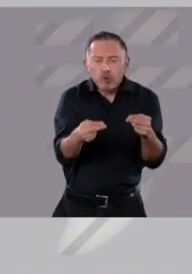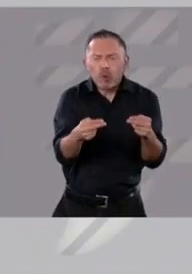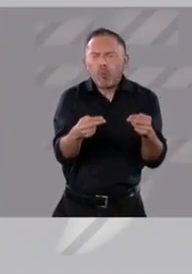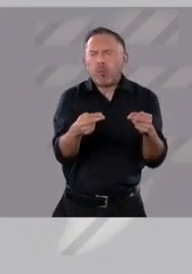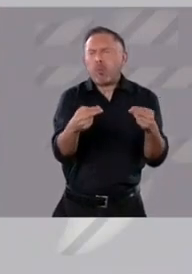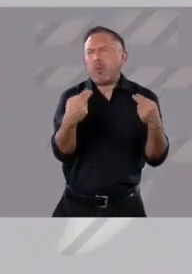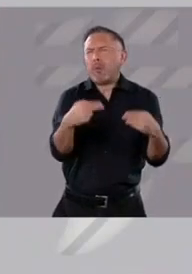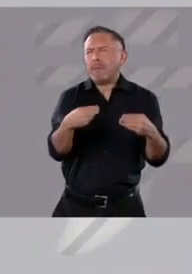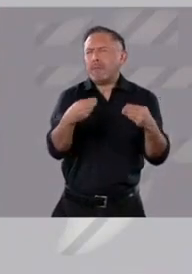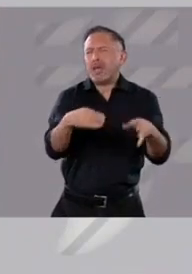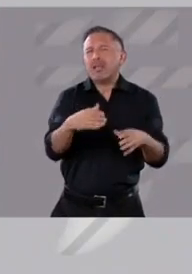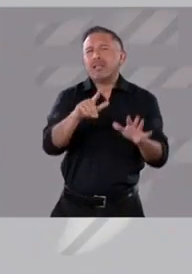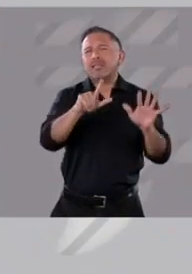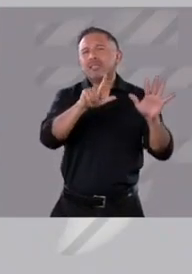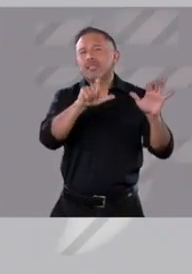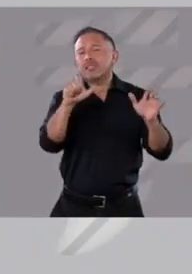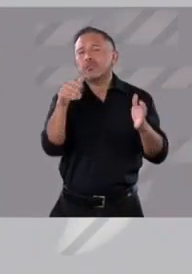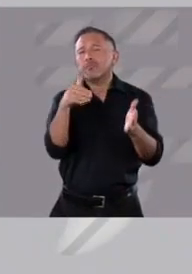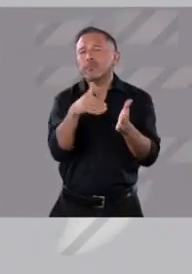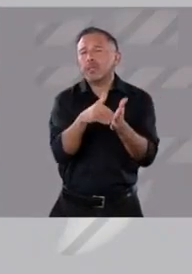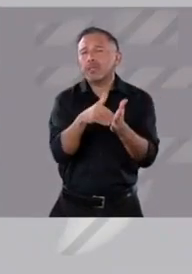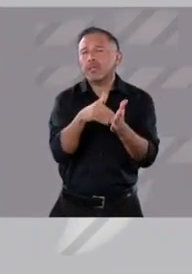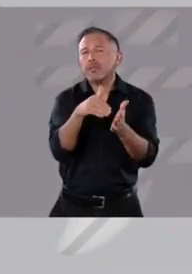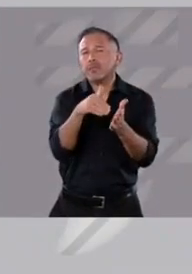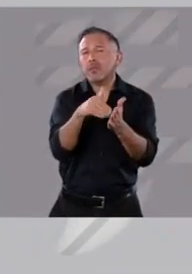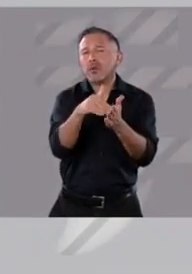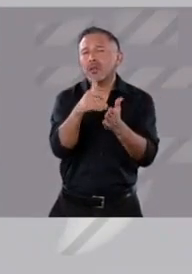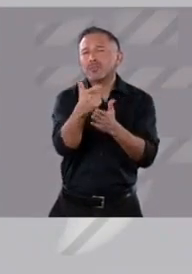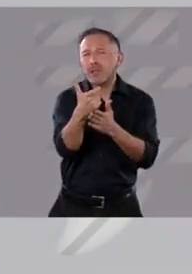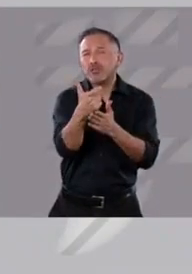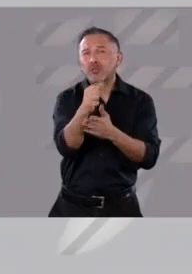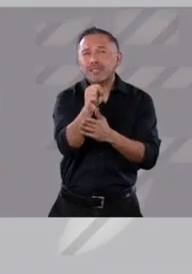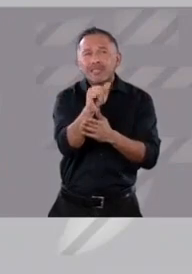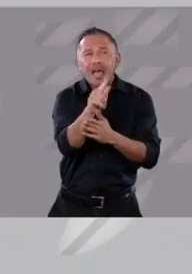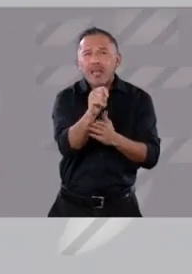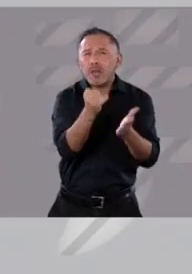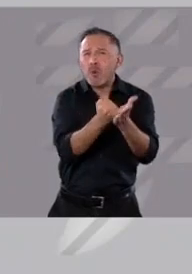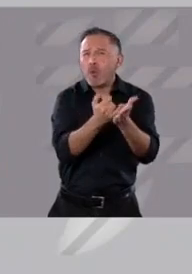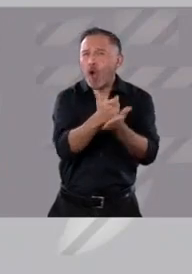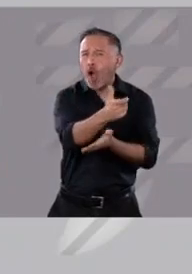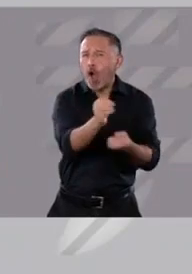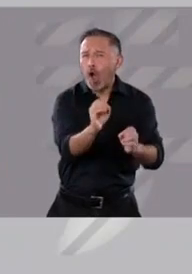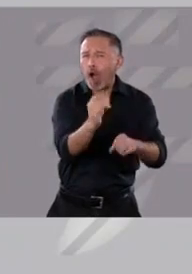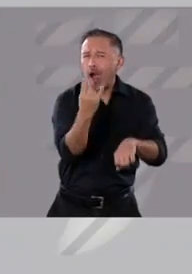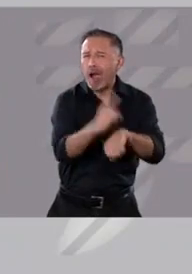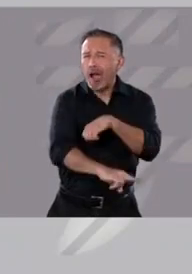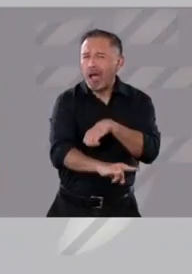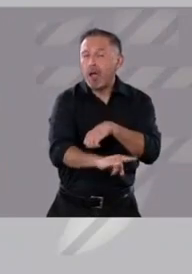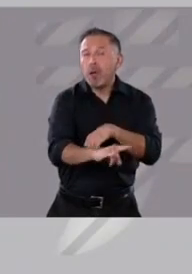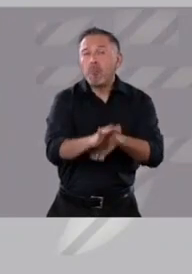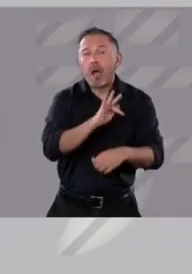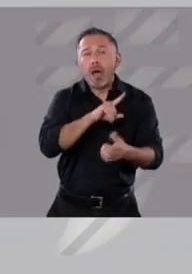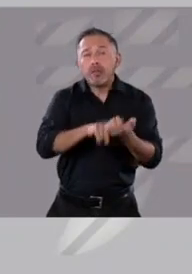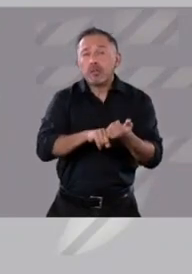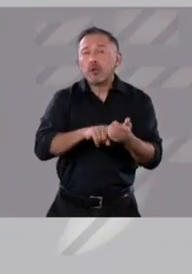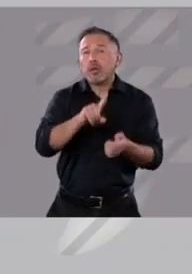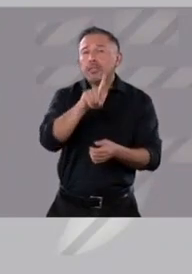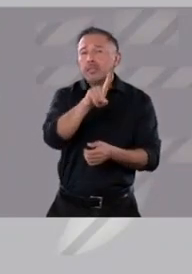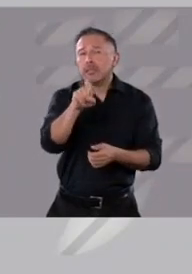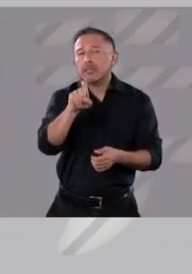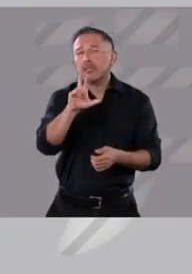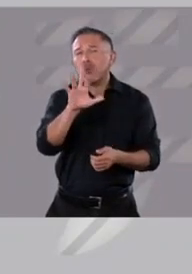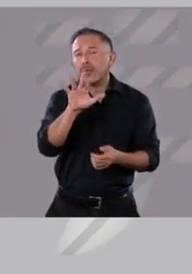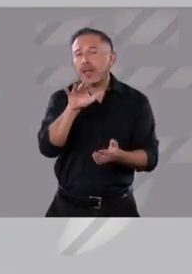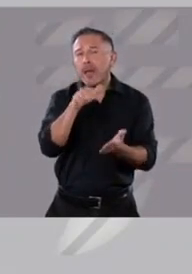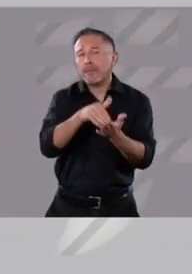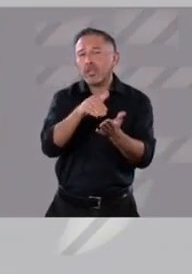700 mil millones de pesos de impuestos al SAT. Entraron 150 millones de